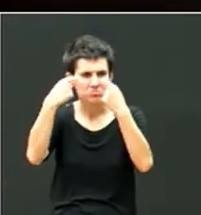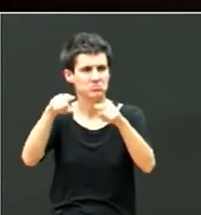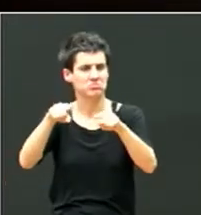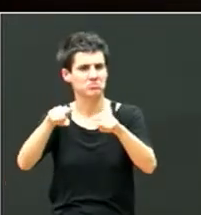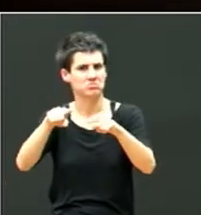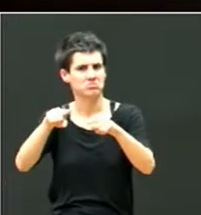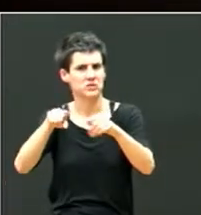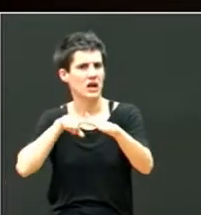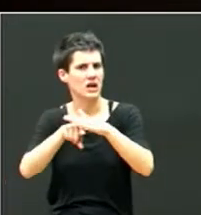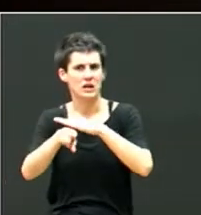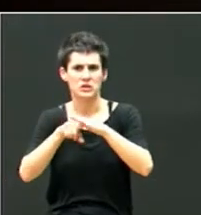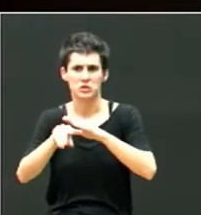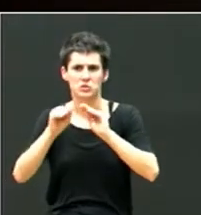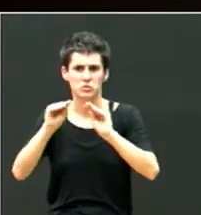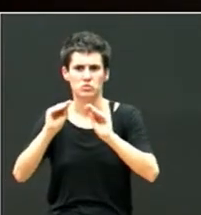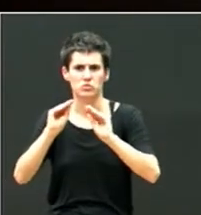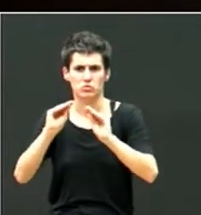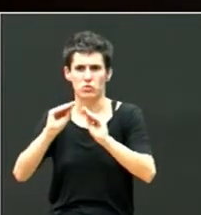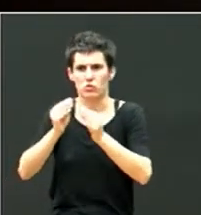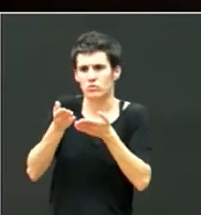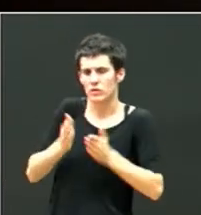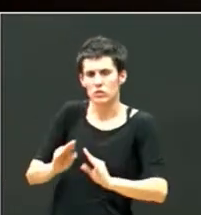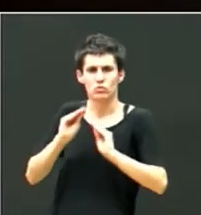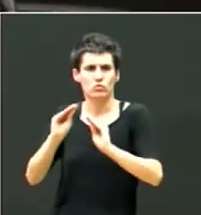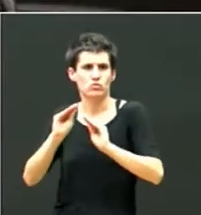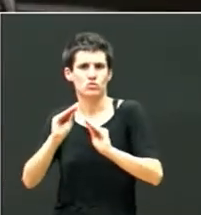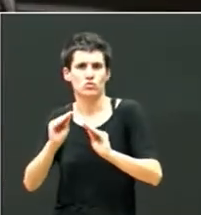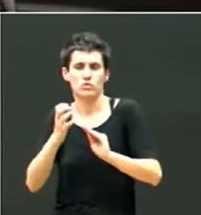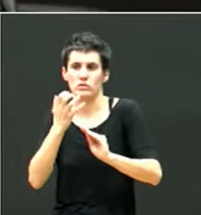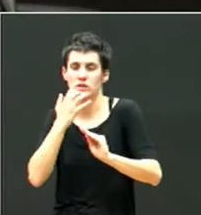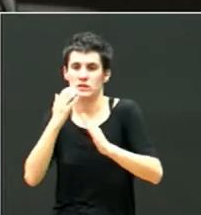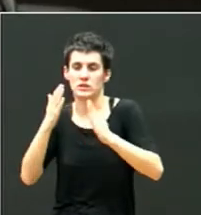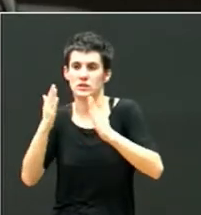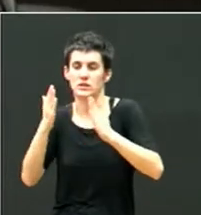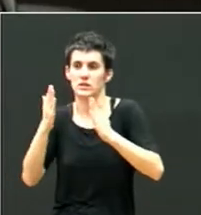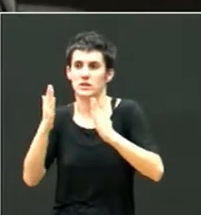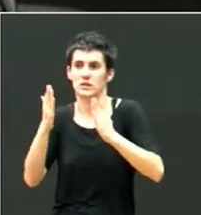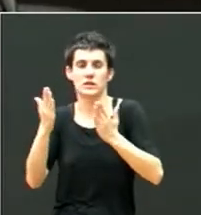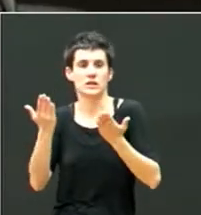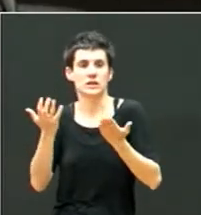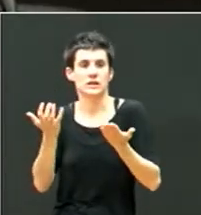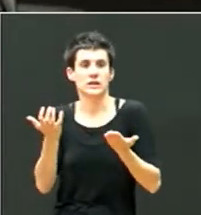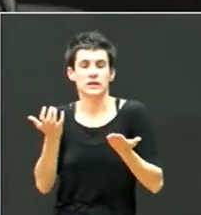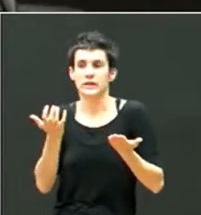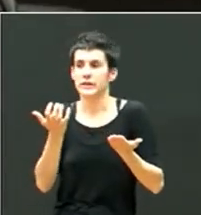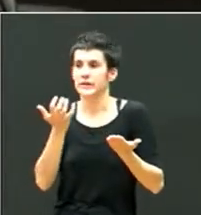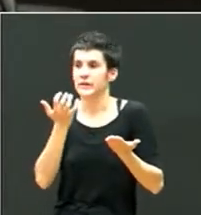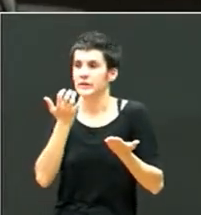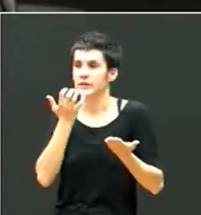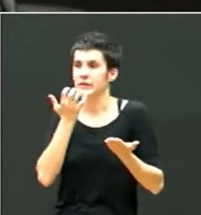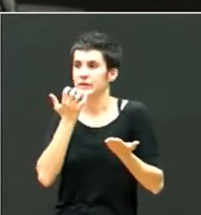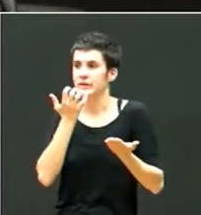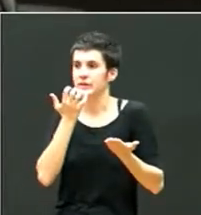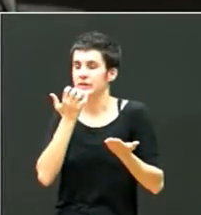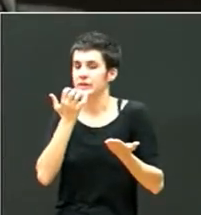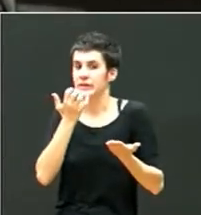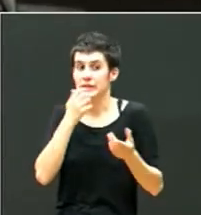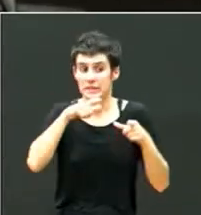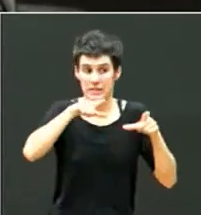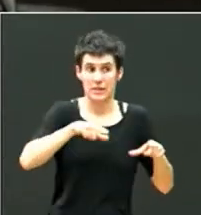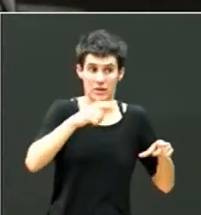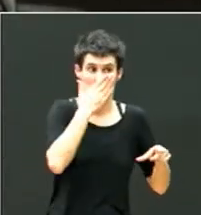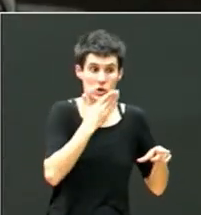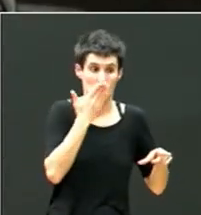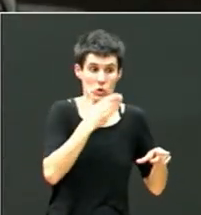propios hijos y que si eso sale fuera de casa o no, si el colegio se sabe en la guela del crío o no, es una cosa